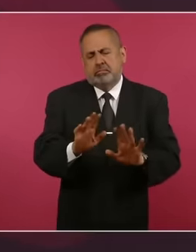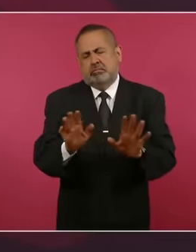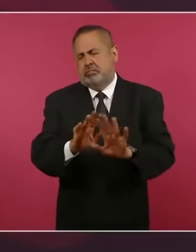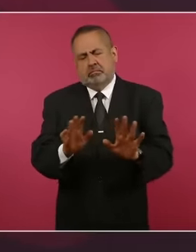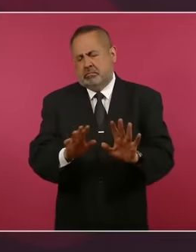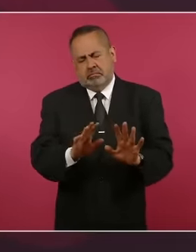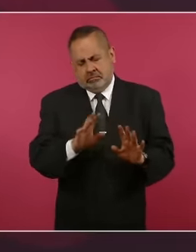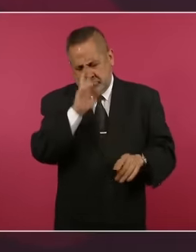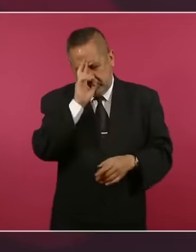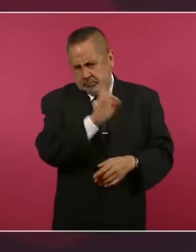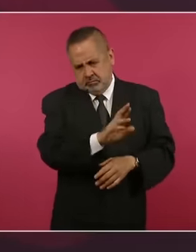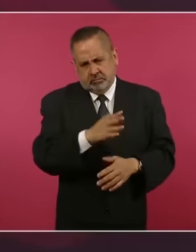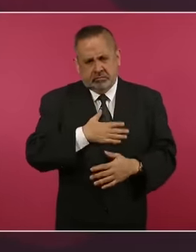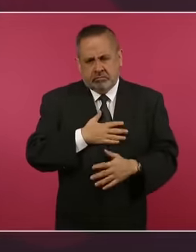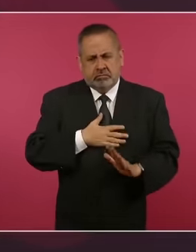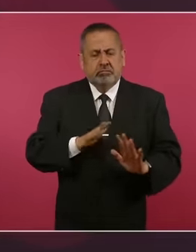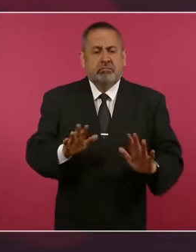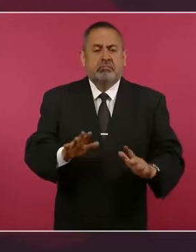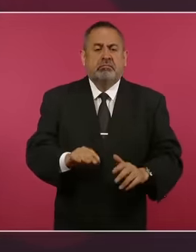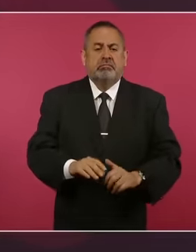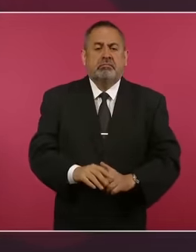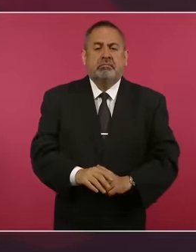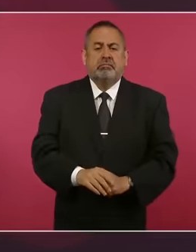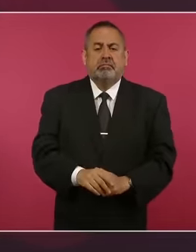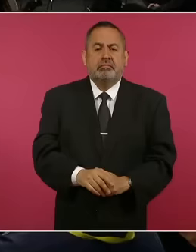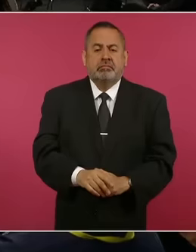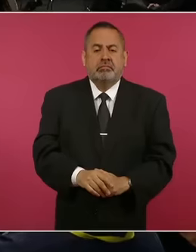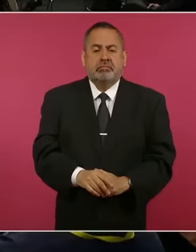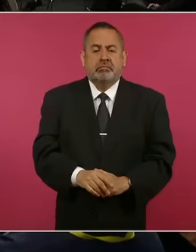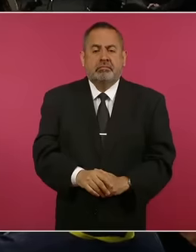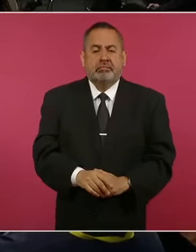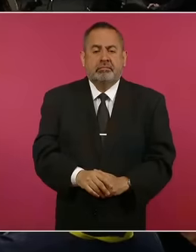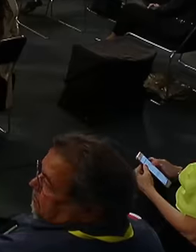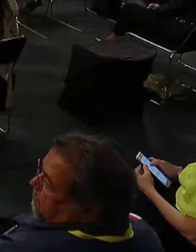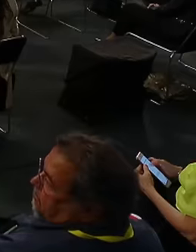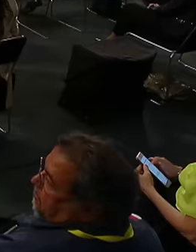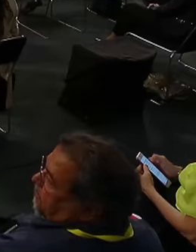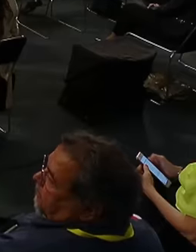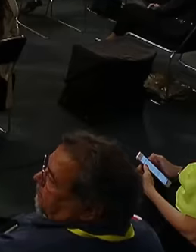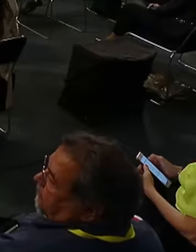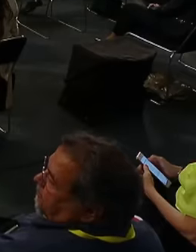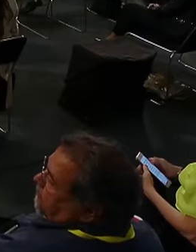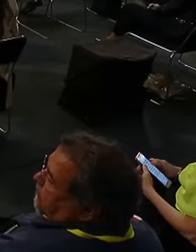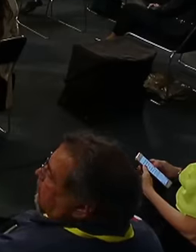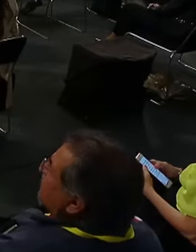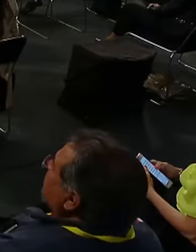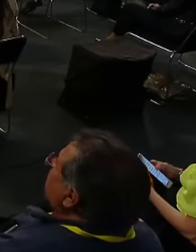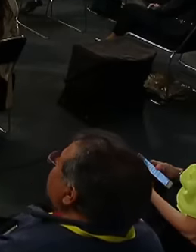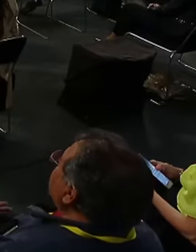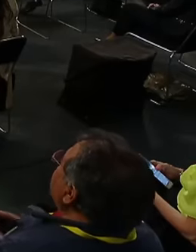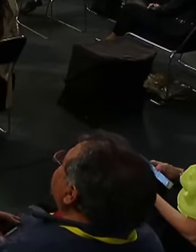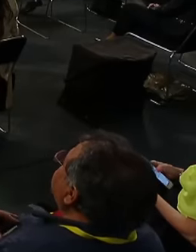diplomáticos de Ecuador